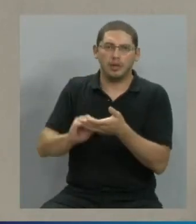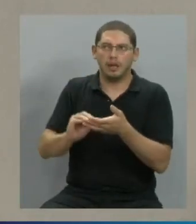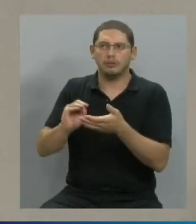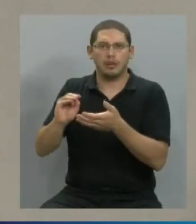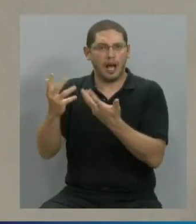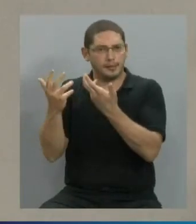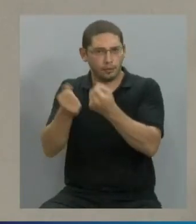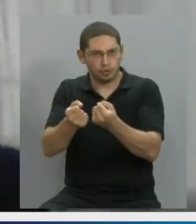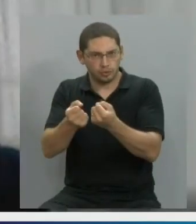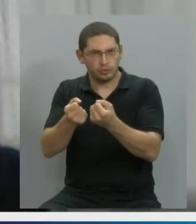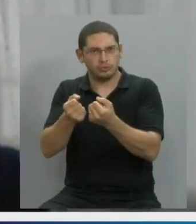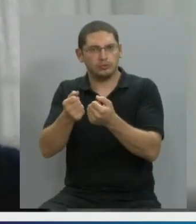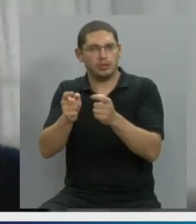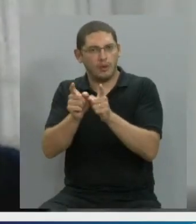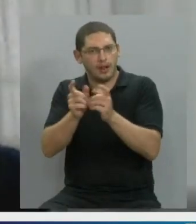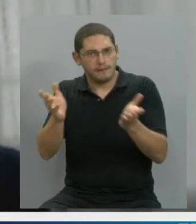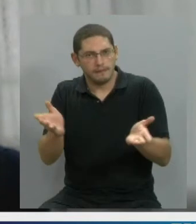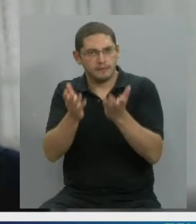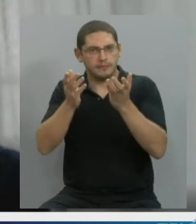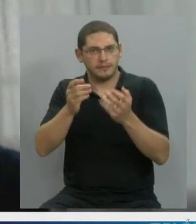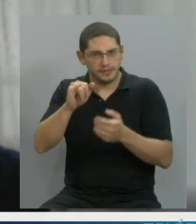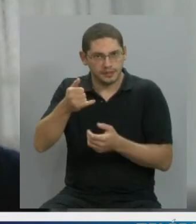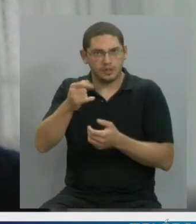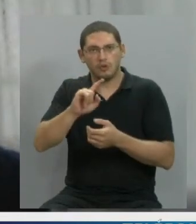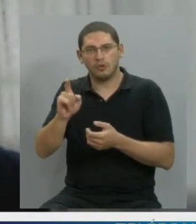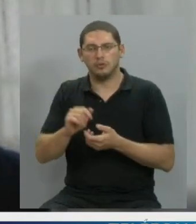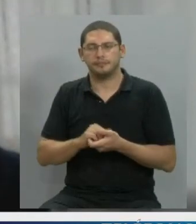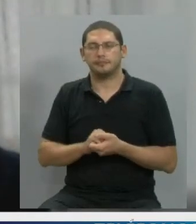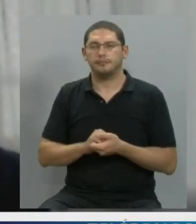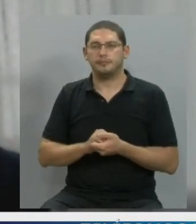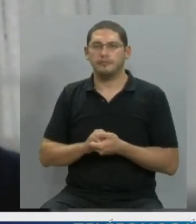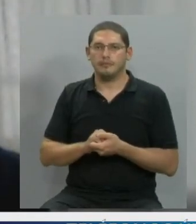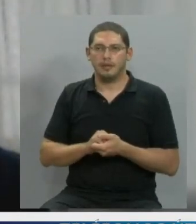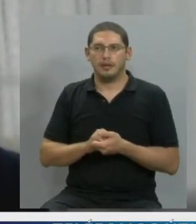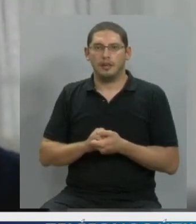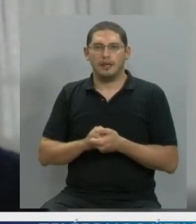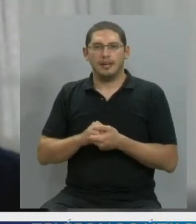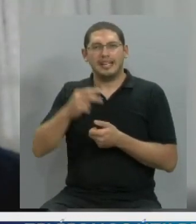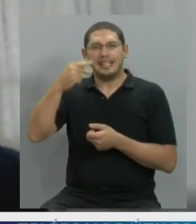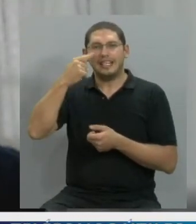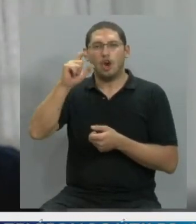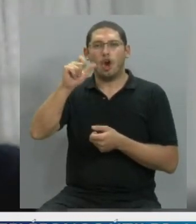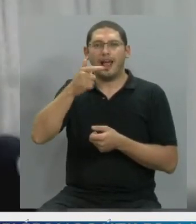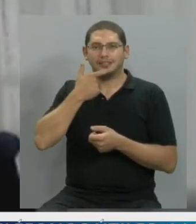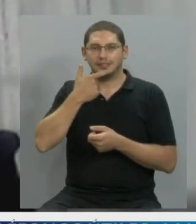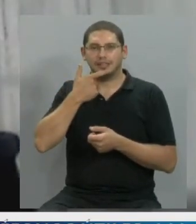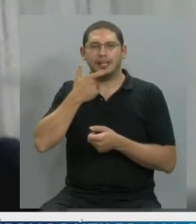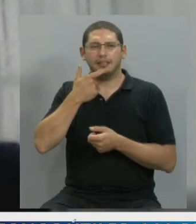para que los apoye? En su momento, la mamá de Nicolás de Ana,